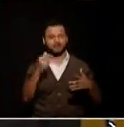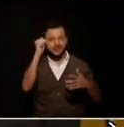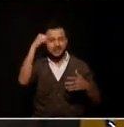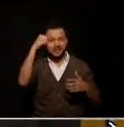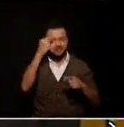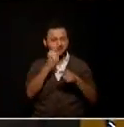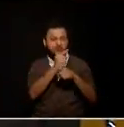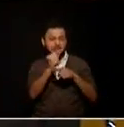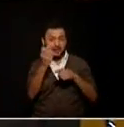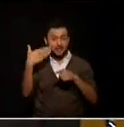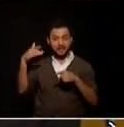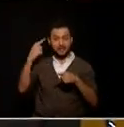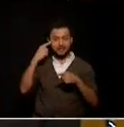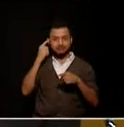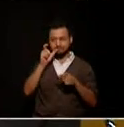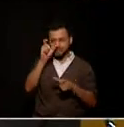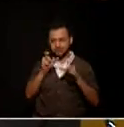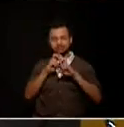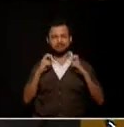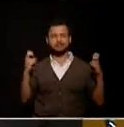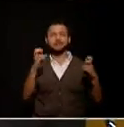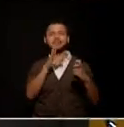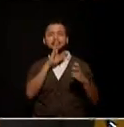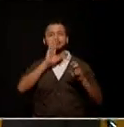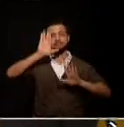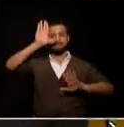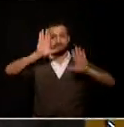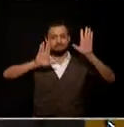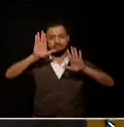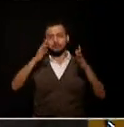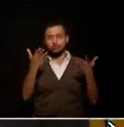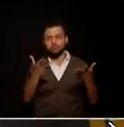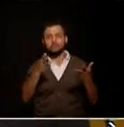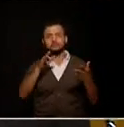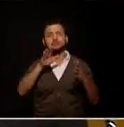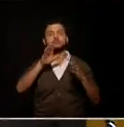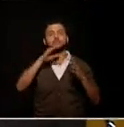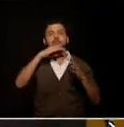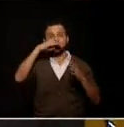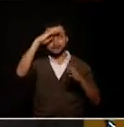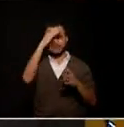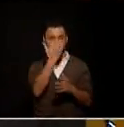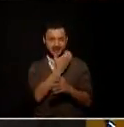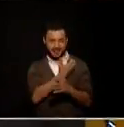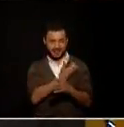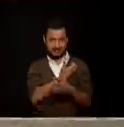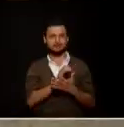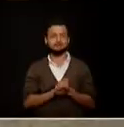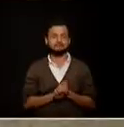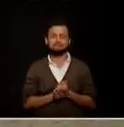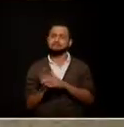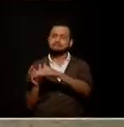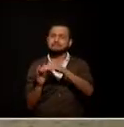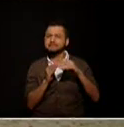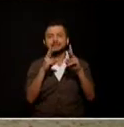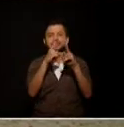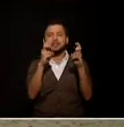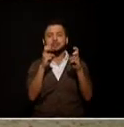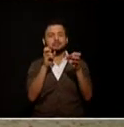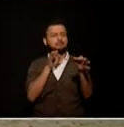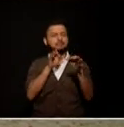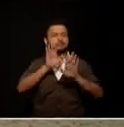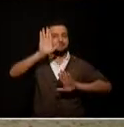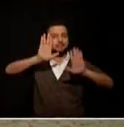candidatos a la alcaldía de medellín vamos entonces a continuar con el bloque de salud la pregunta que tenemos para